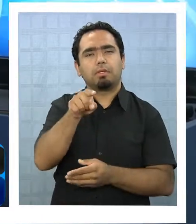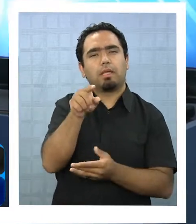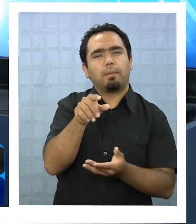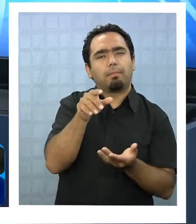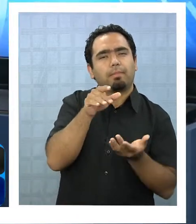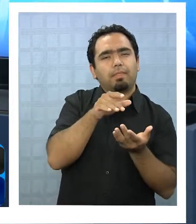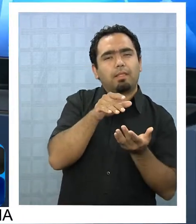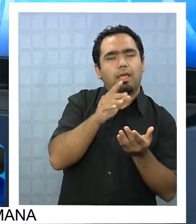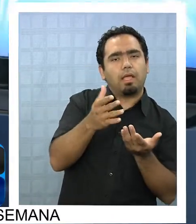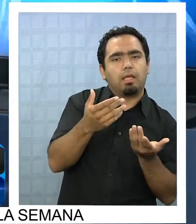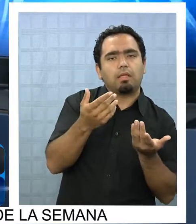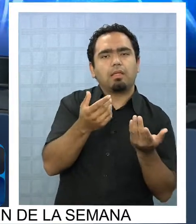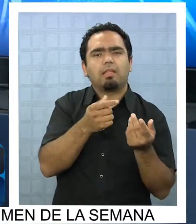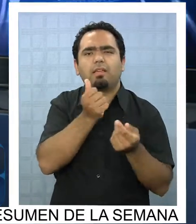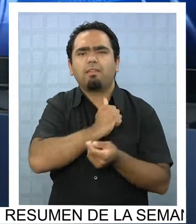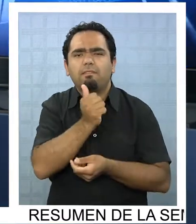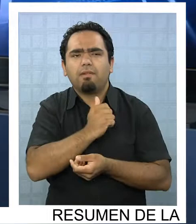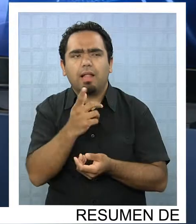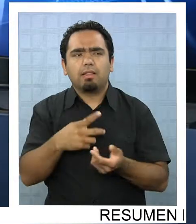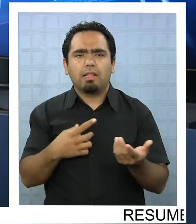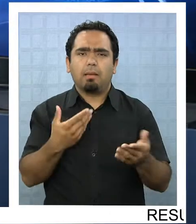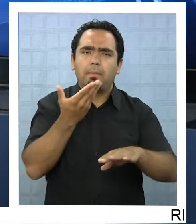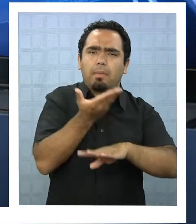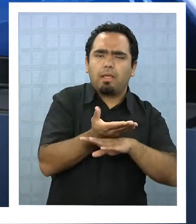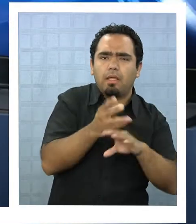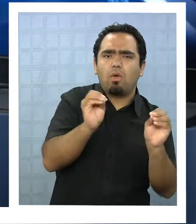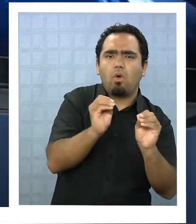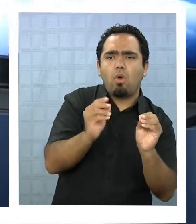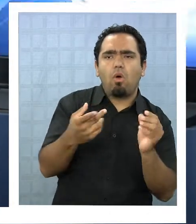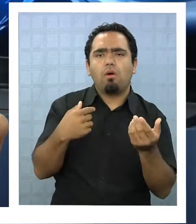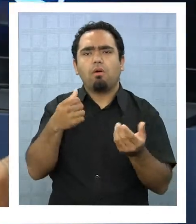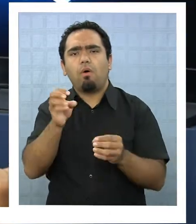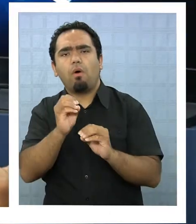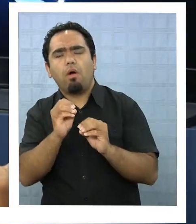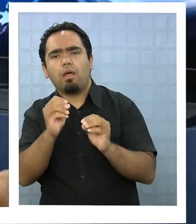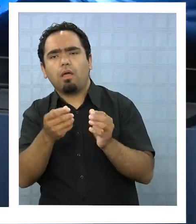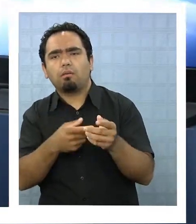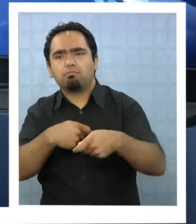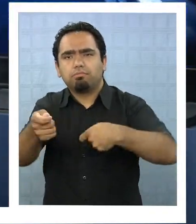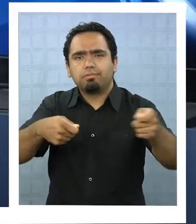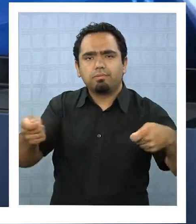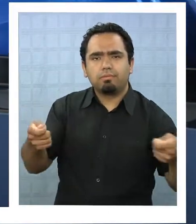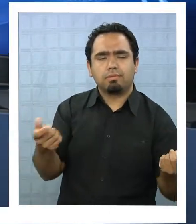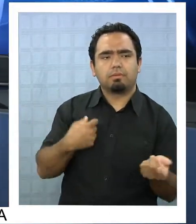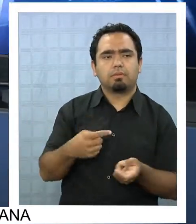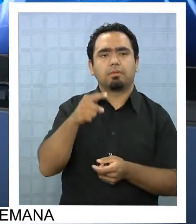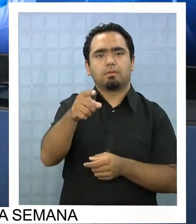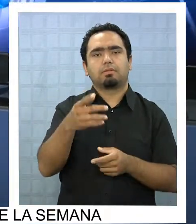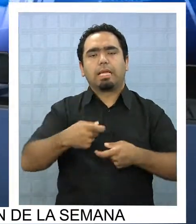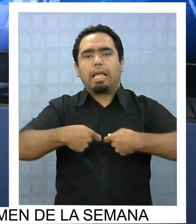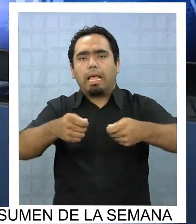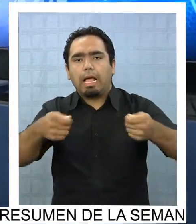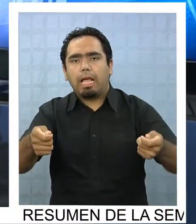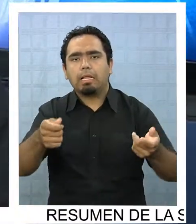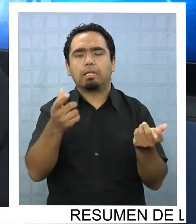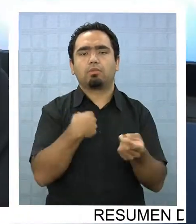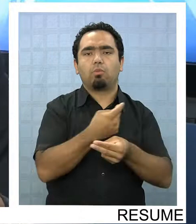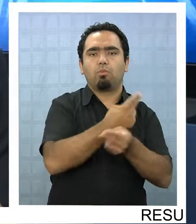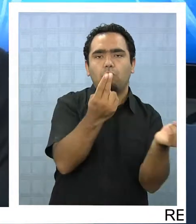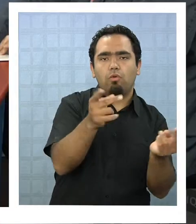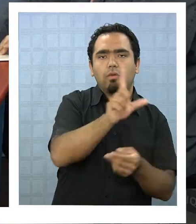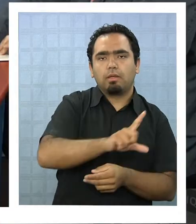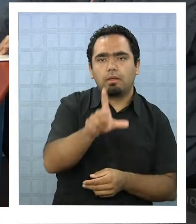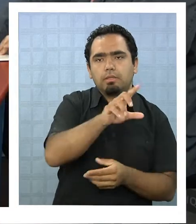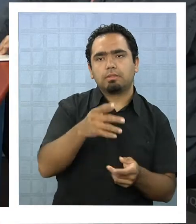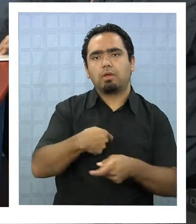técnico es a la oferta lo que falta es una oferta de salud pública hay que aumentar el gasto público en salud hay que aumentar el gasto público en los liceos hay que aumentar